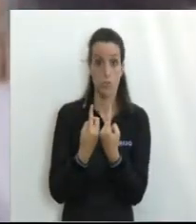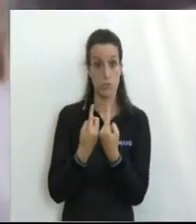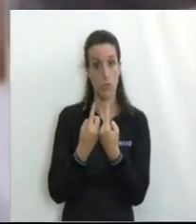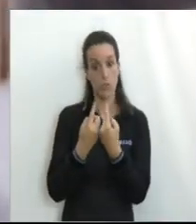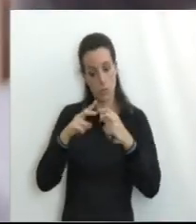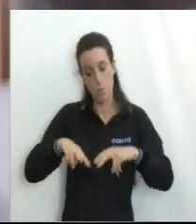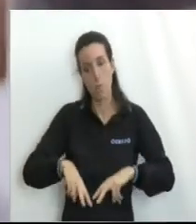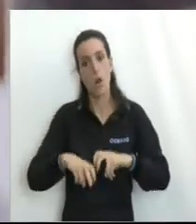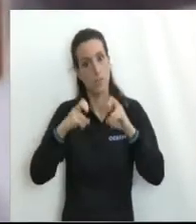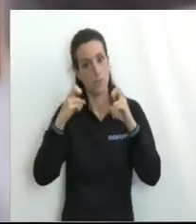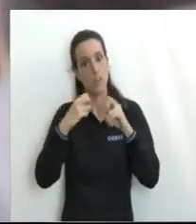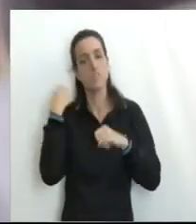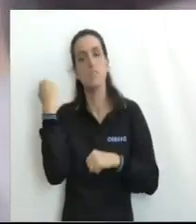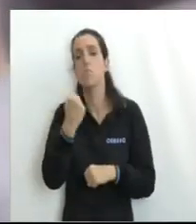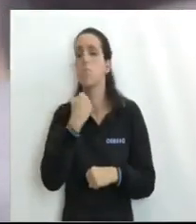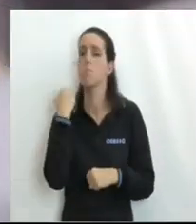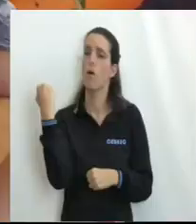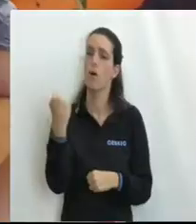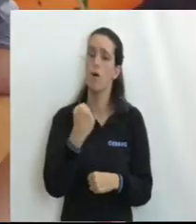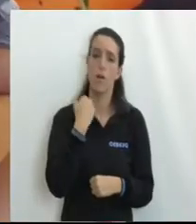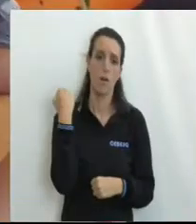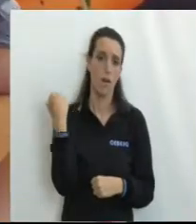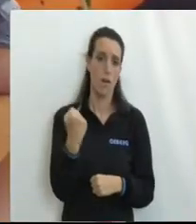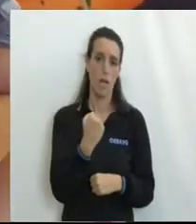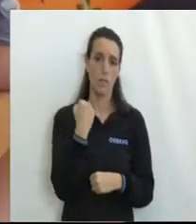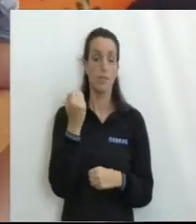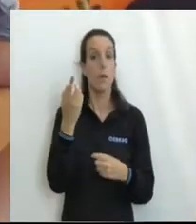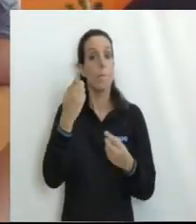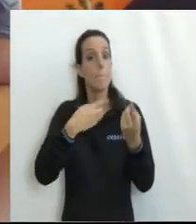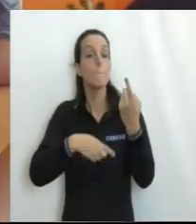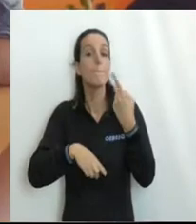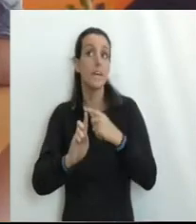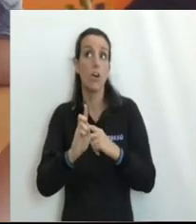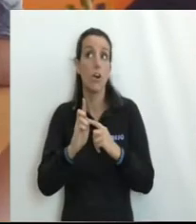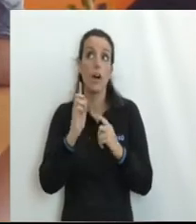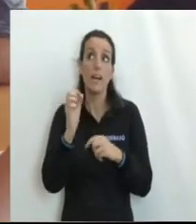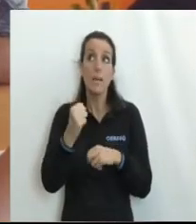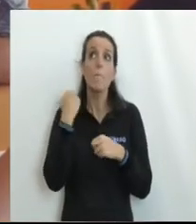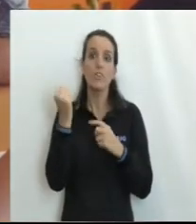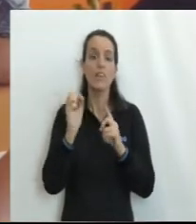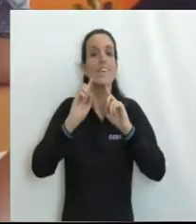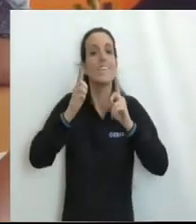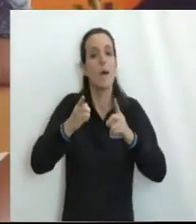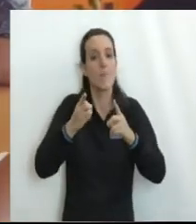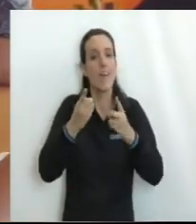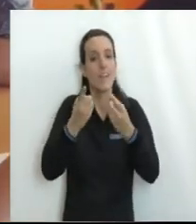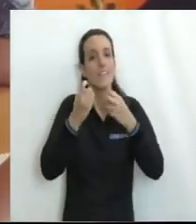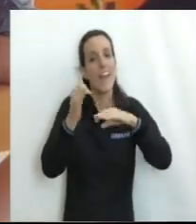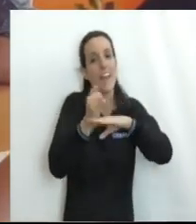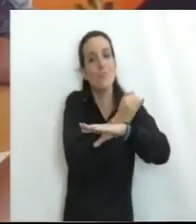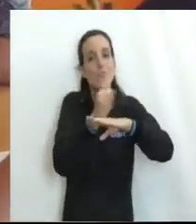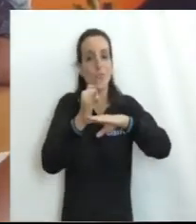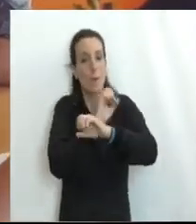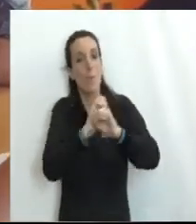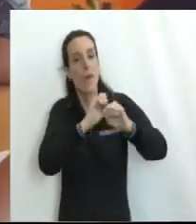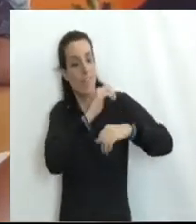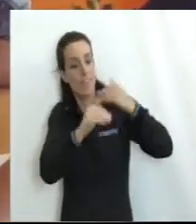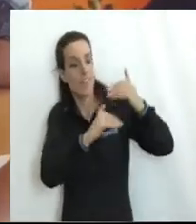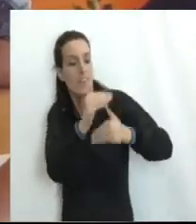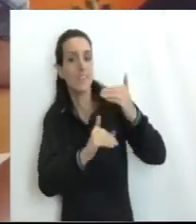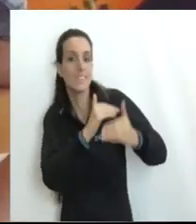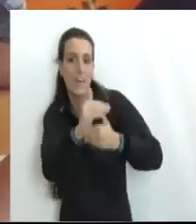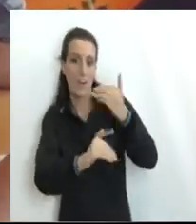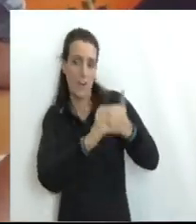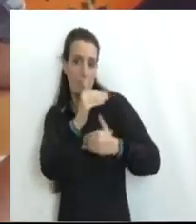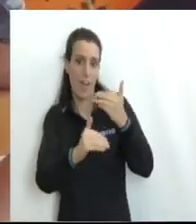De nuestra parte La exploración Es una contribución Muy importante Pero es muy importante Lo que la